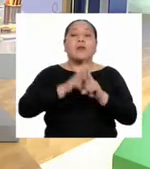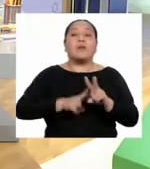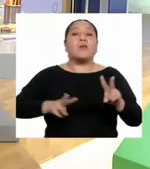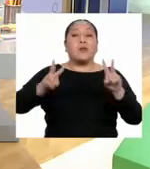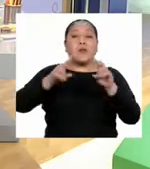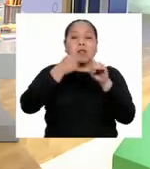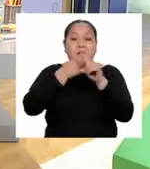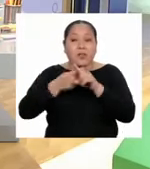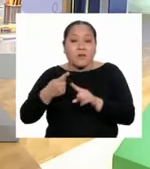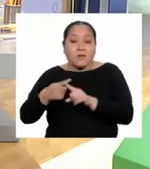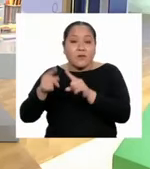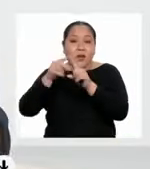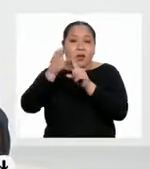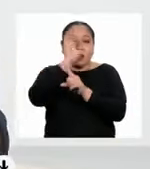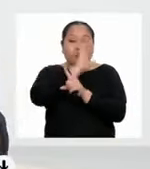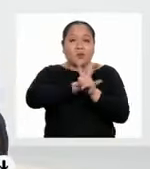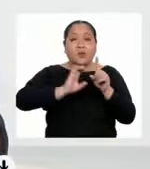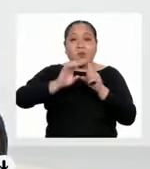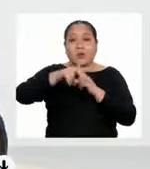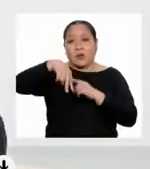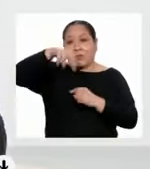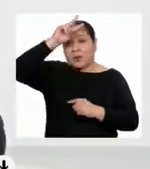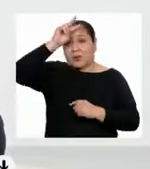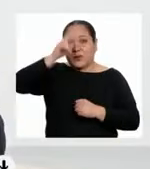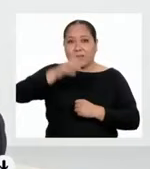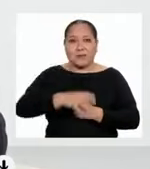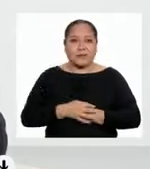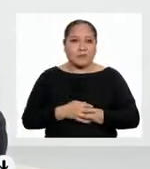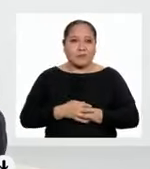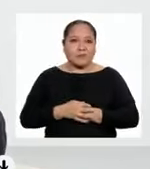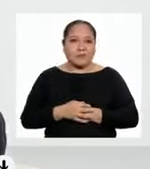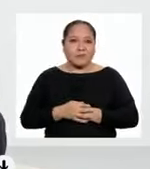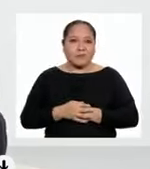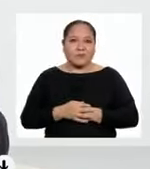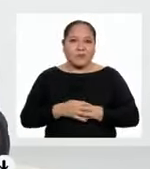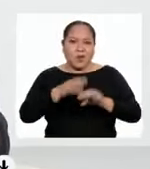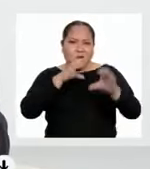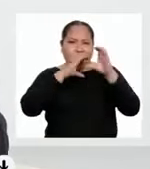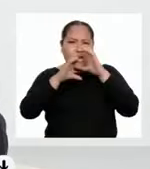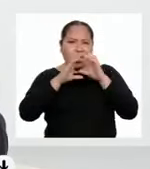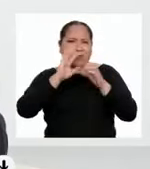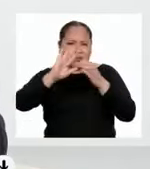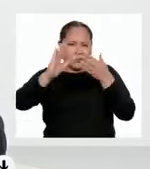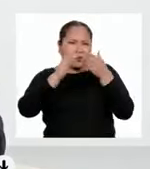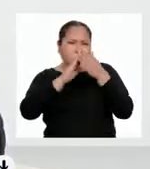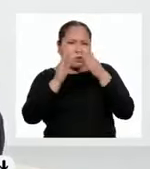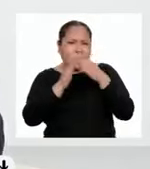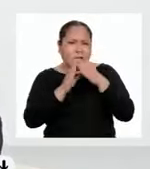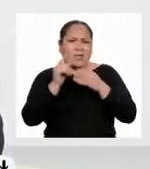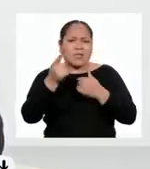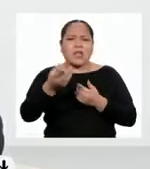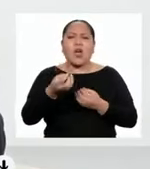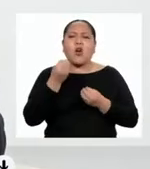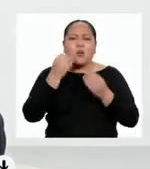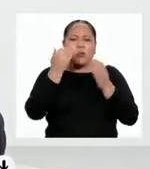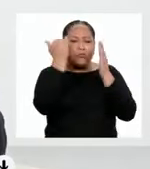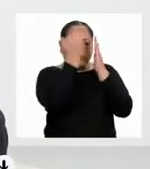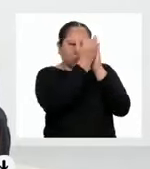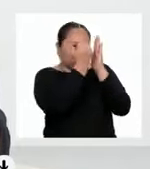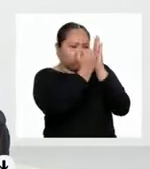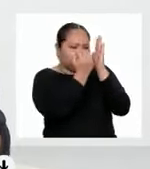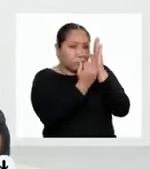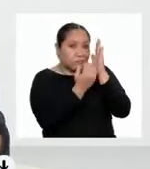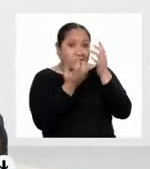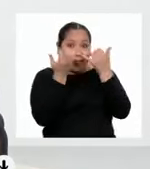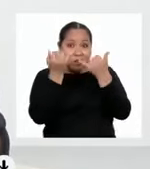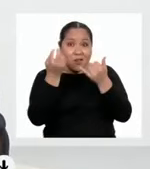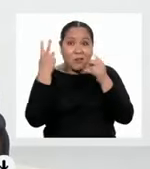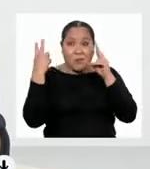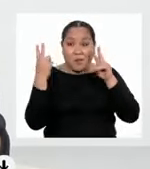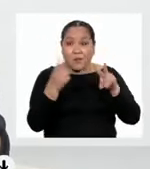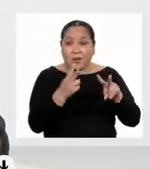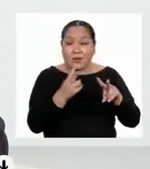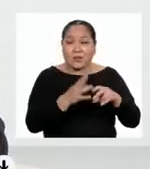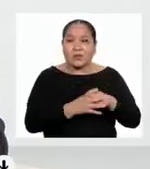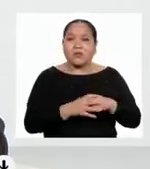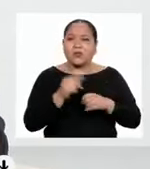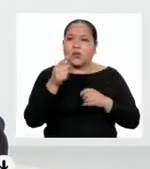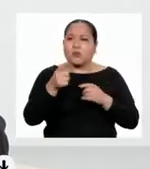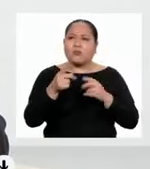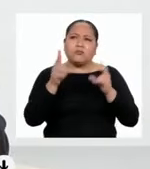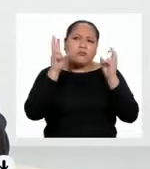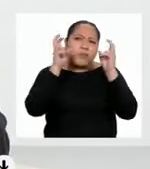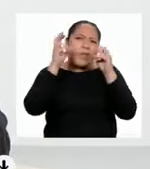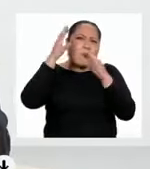diversidad cultural peruana. Conversen en casa sobre los puntos que hemos visto hoy. Sobre actos